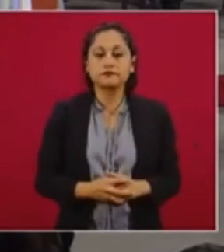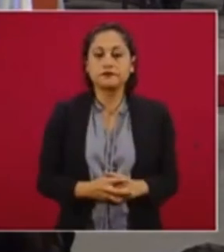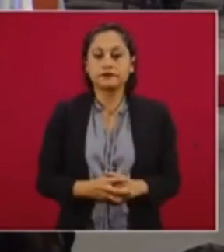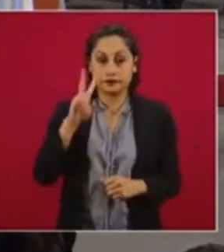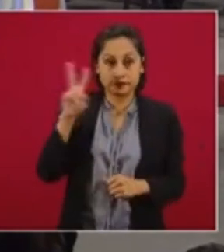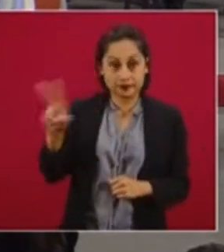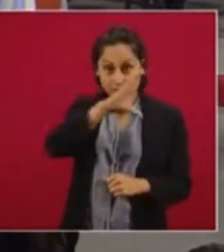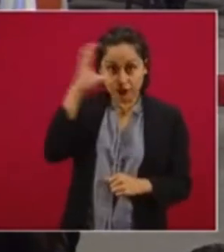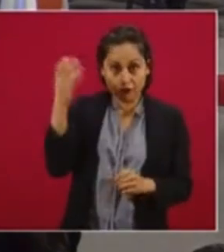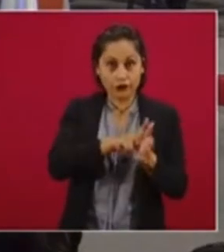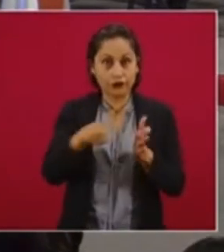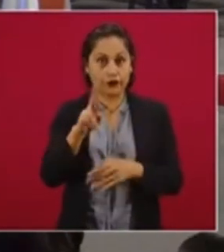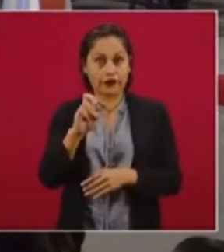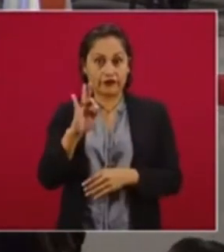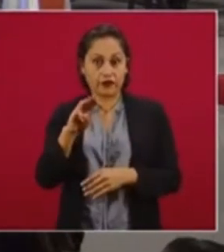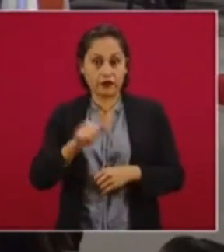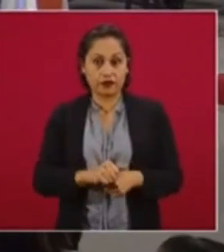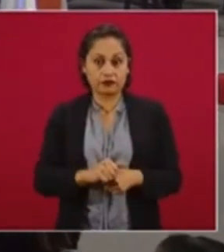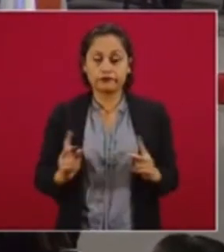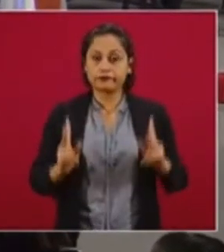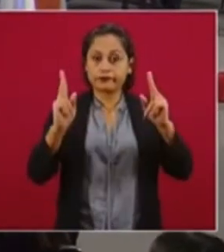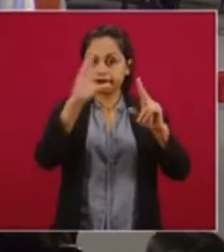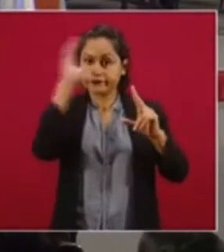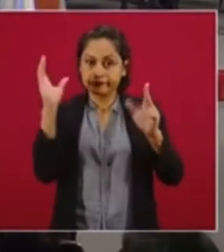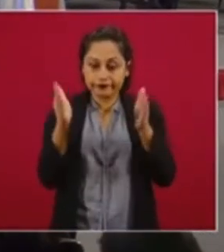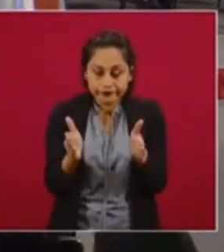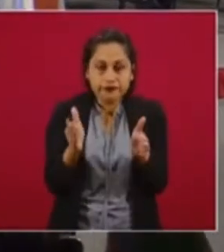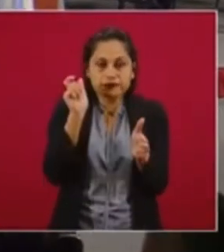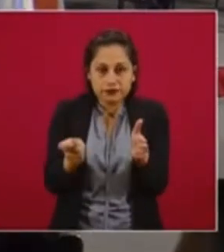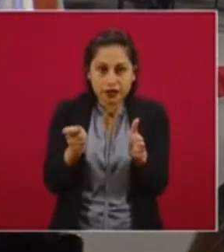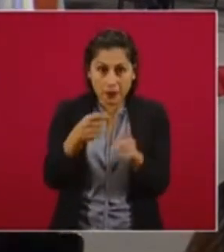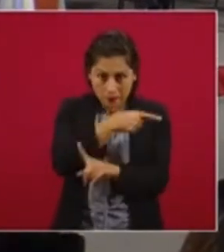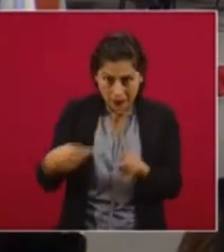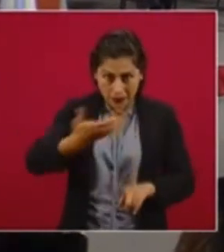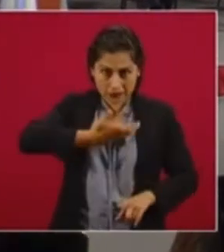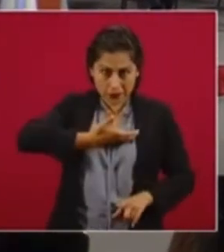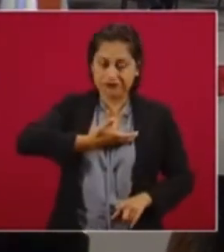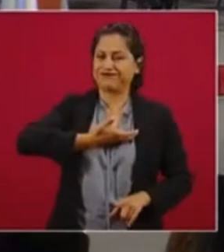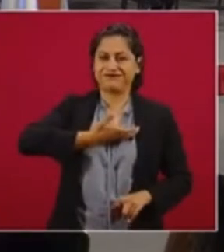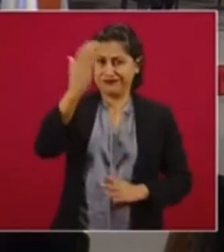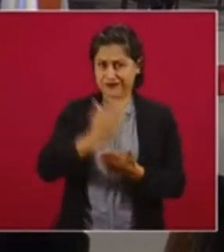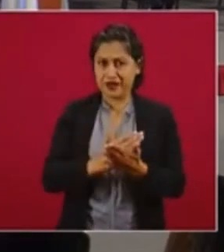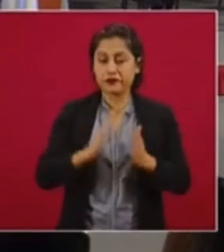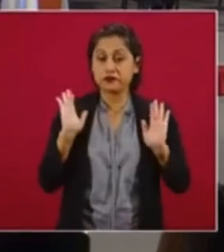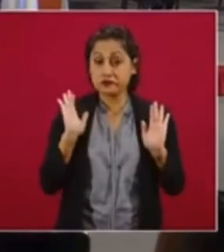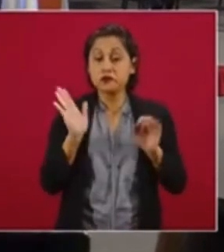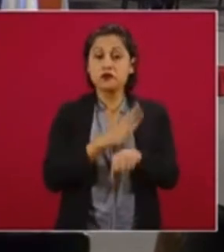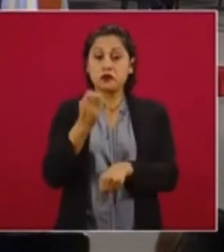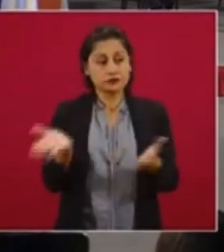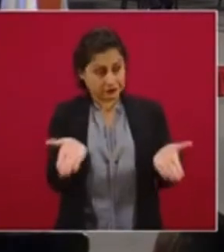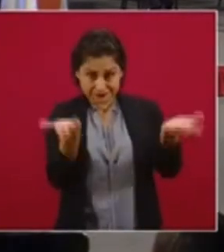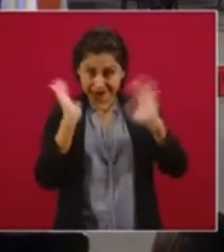foto de la reforma, hasta aquí nada más esto no es ni la mitad del zócalo, entonces échenle ganas